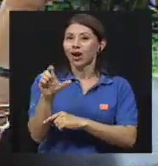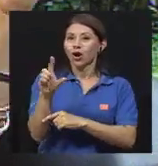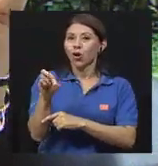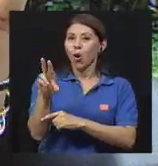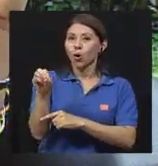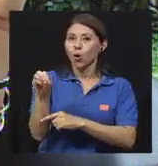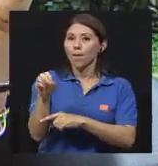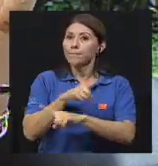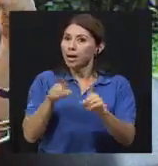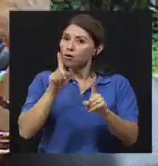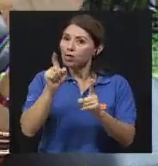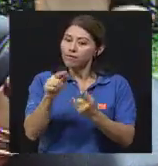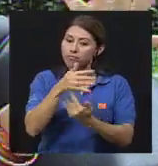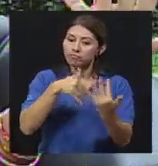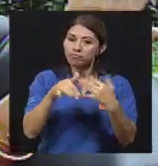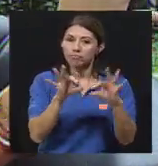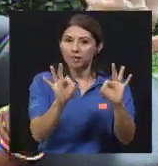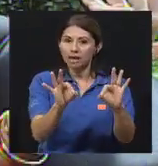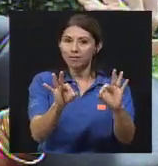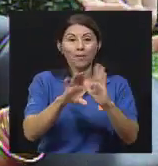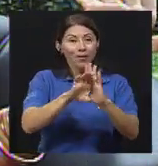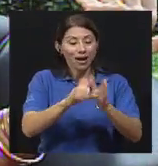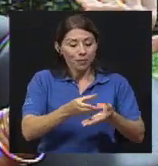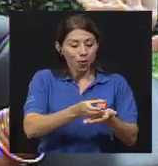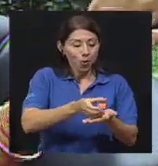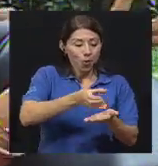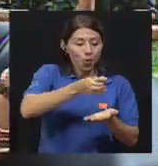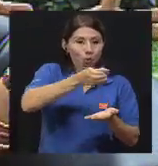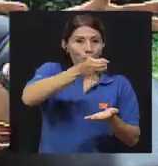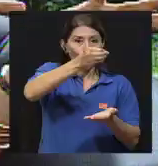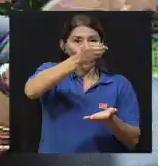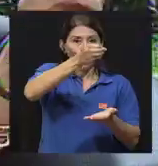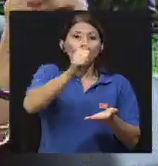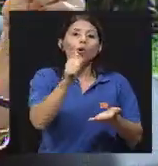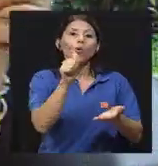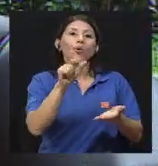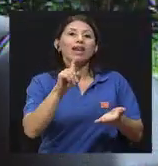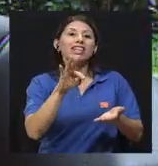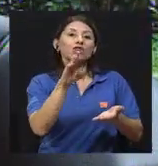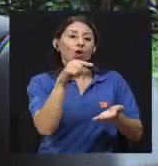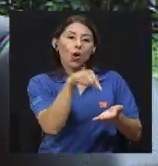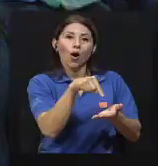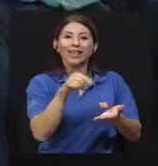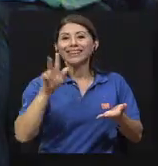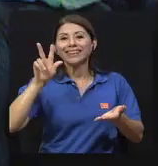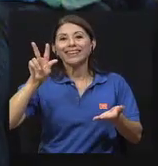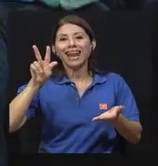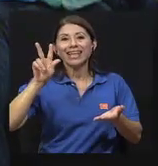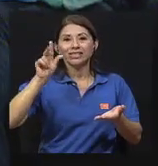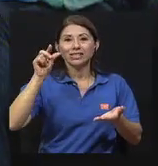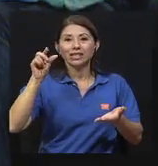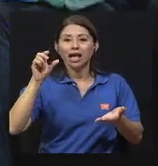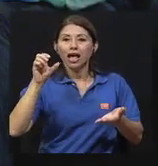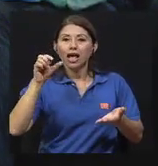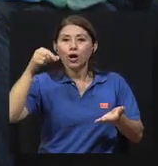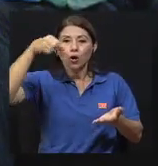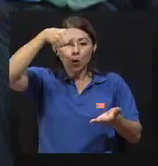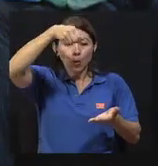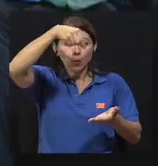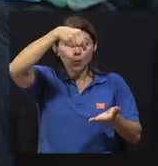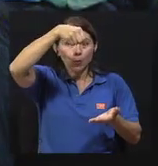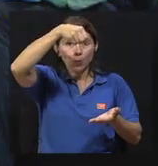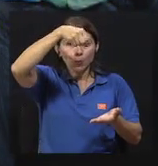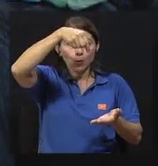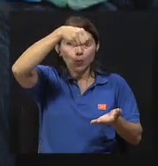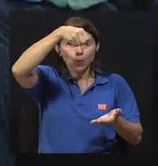sí, en una dilución apropiada, que serían, como les dije, tres gotitas de cloro comercial en un litro de agua. Porque si se excede el cloro, vamos a tener